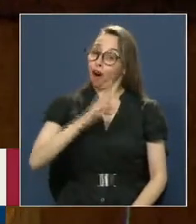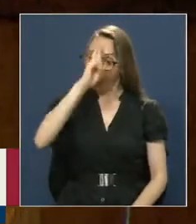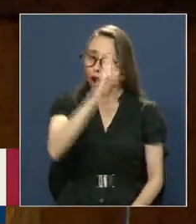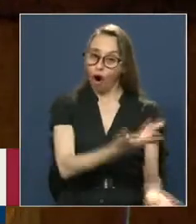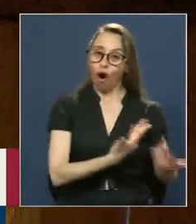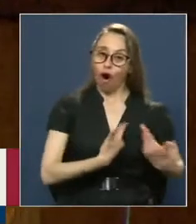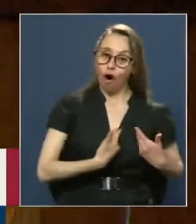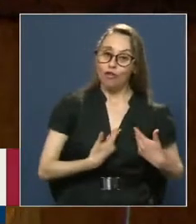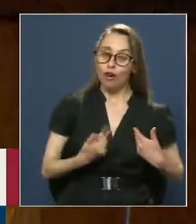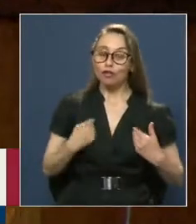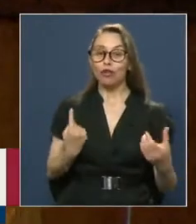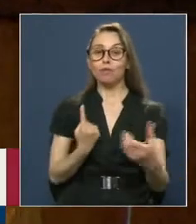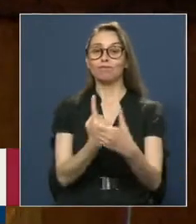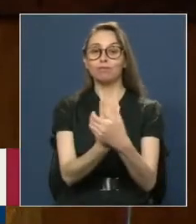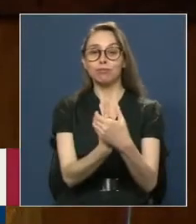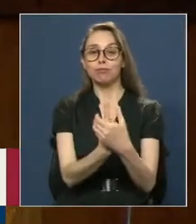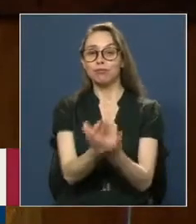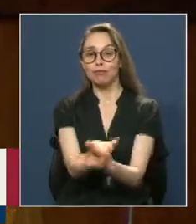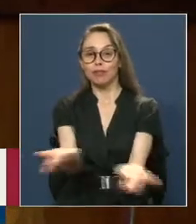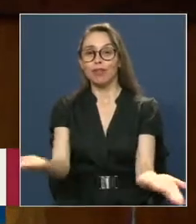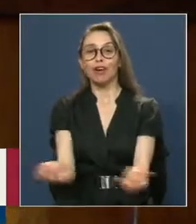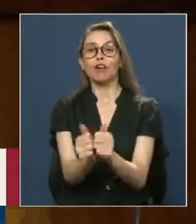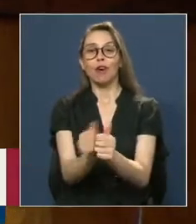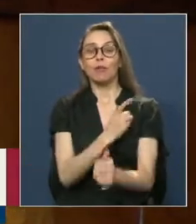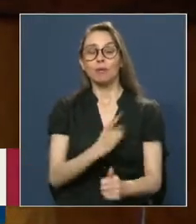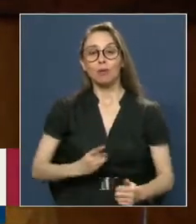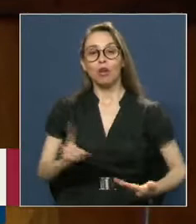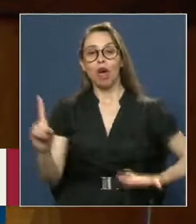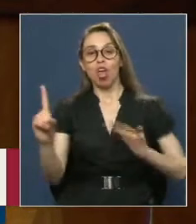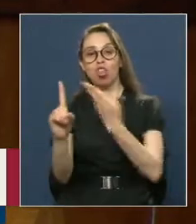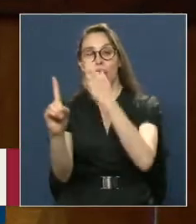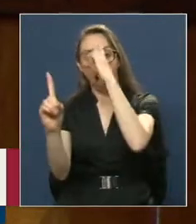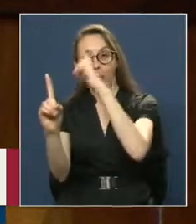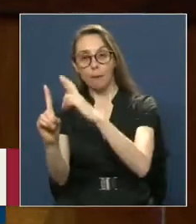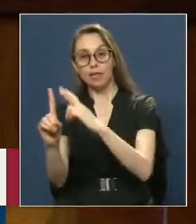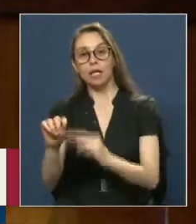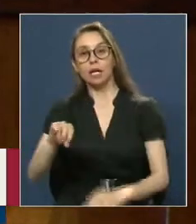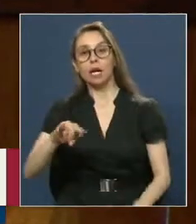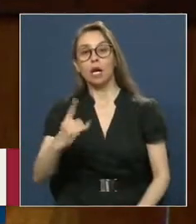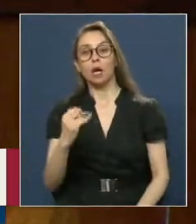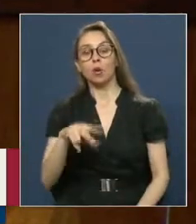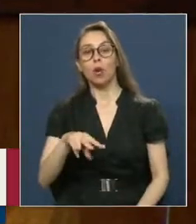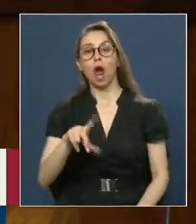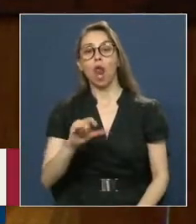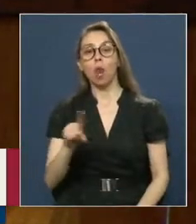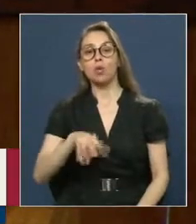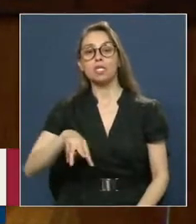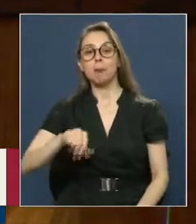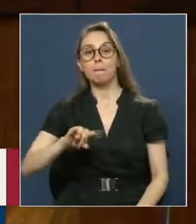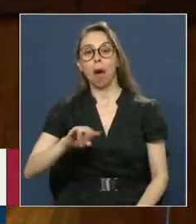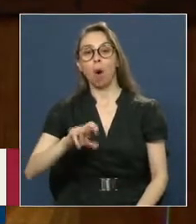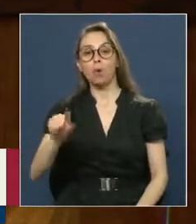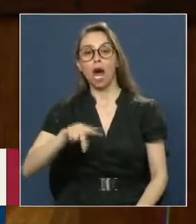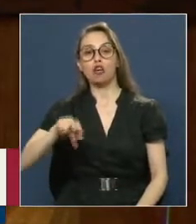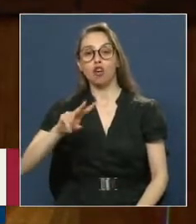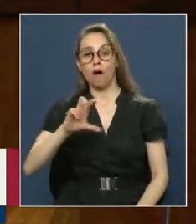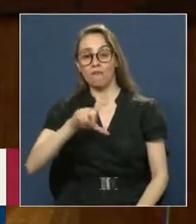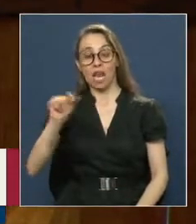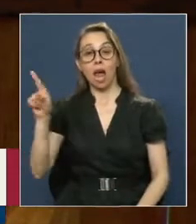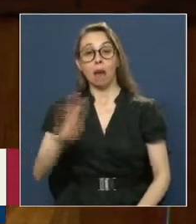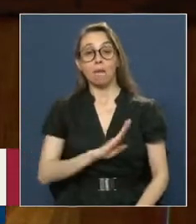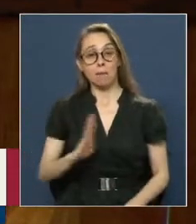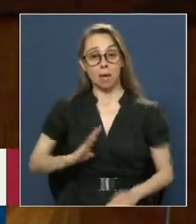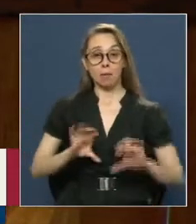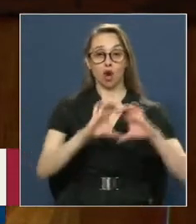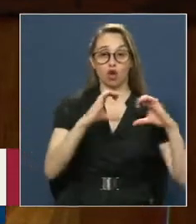Al homenaje Que hacen Mis demás Colegas diputados En homenaje A don Juan Luis Maurás Novela Quien no solo Fue integrante Y presidente De